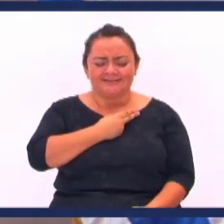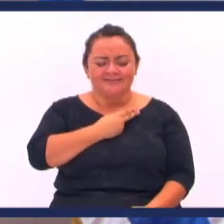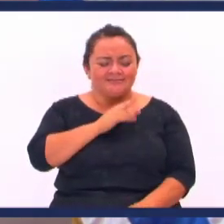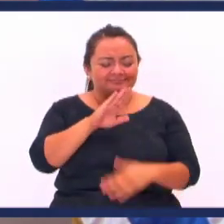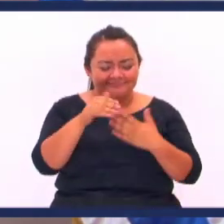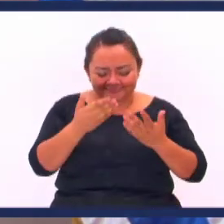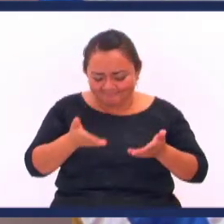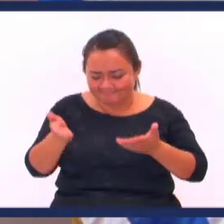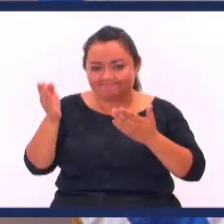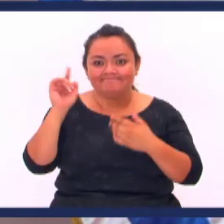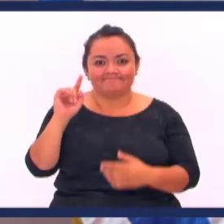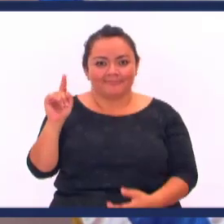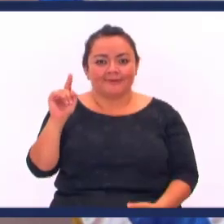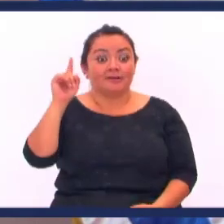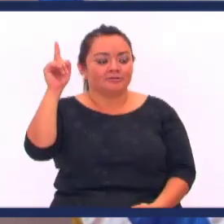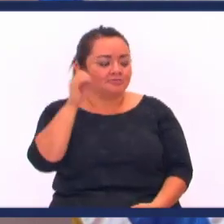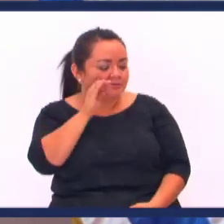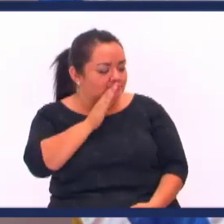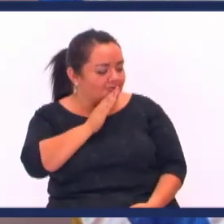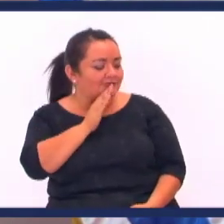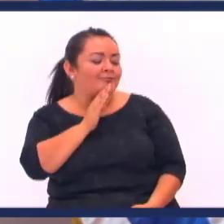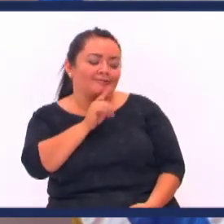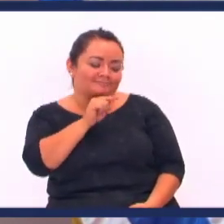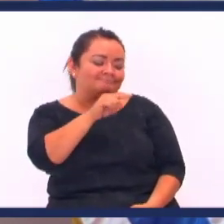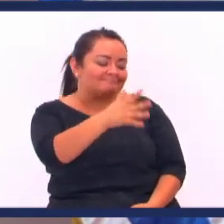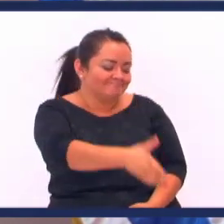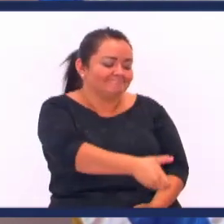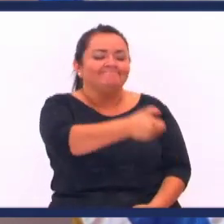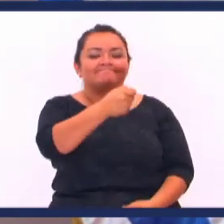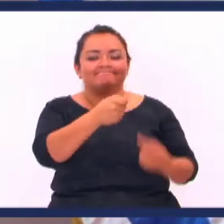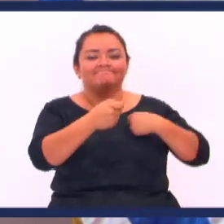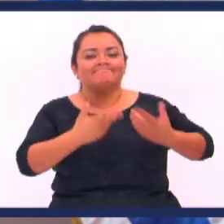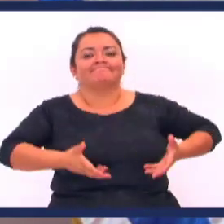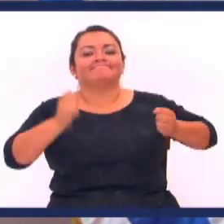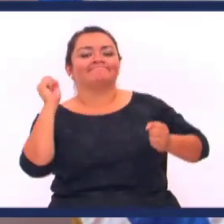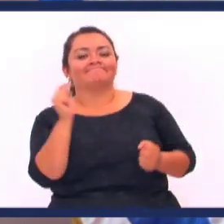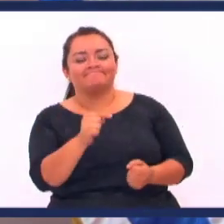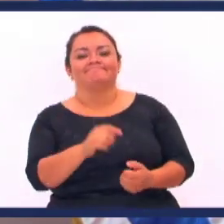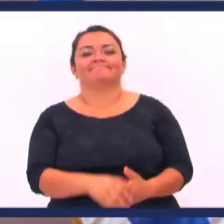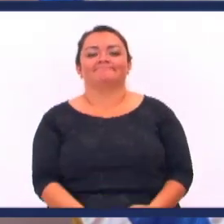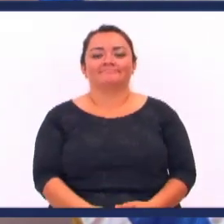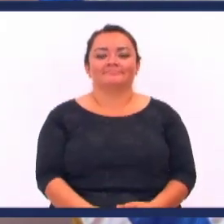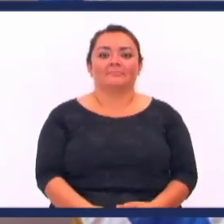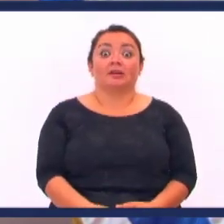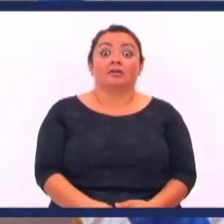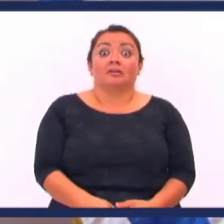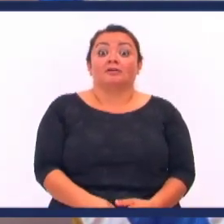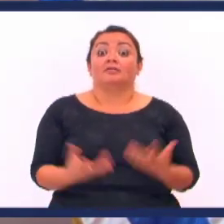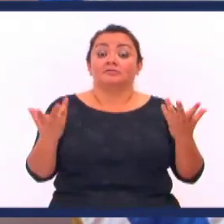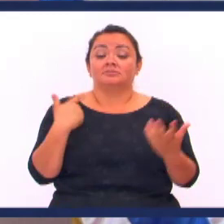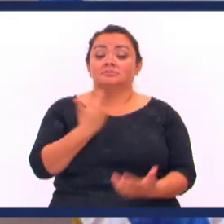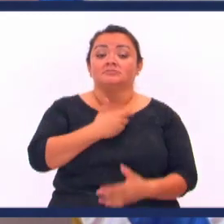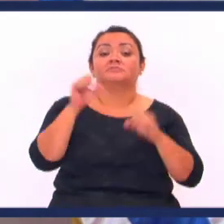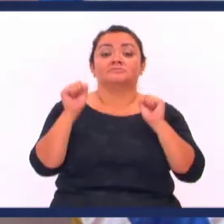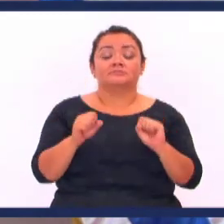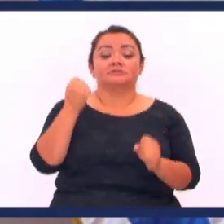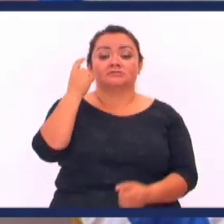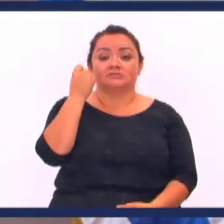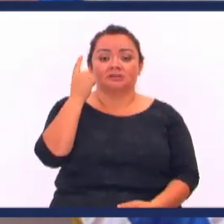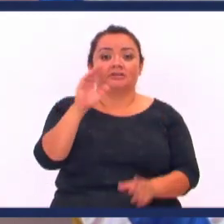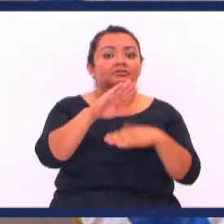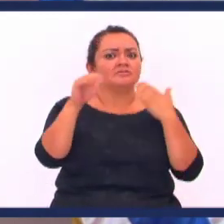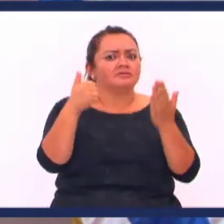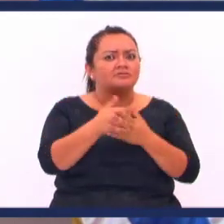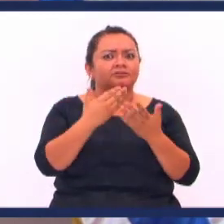na, na En ese momento Dice Dios Yo te salvo Yo te salvo Entonces podemos entender Que